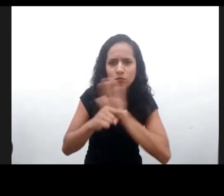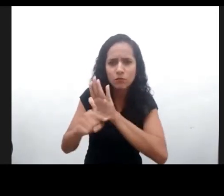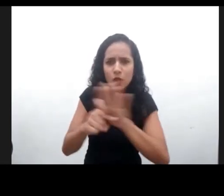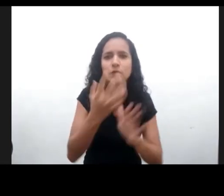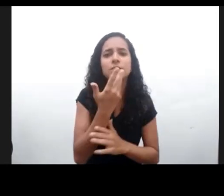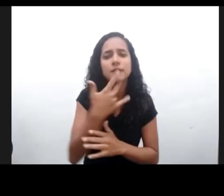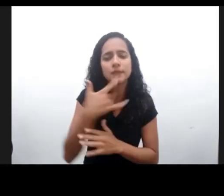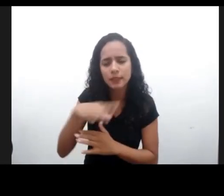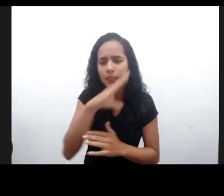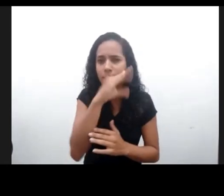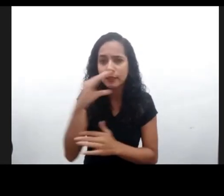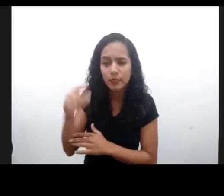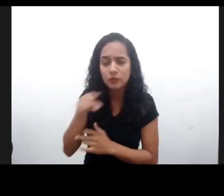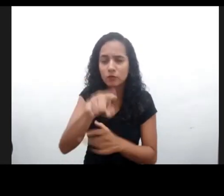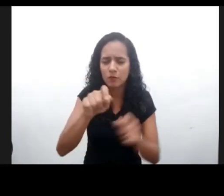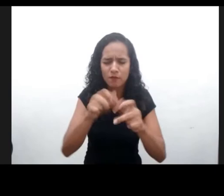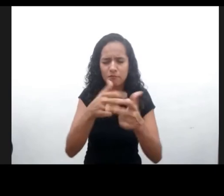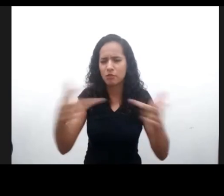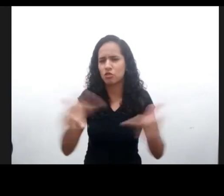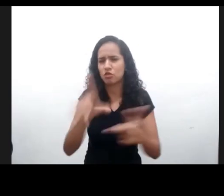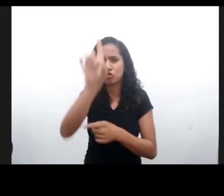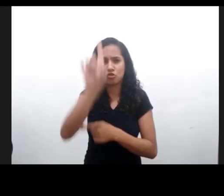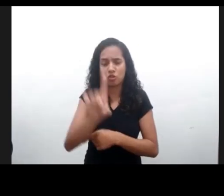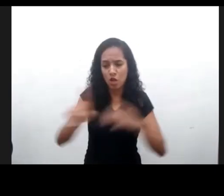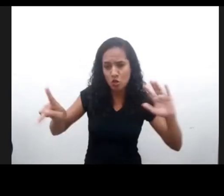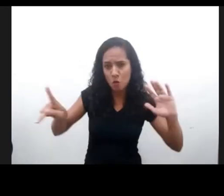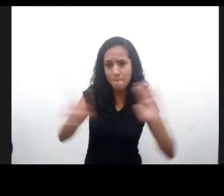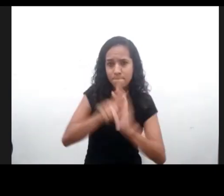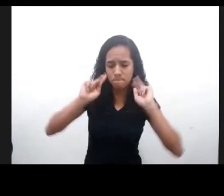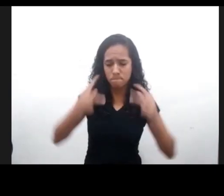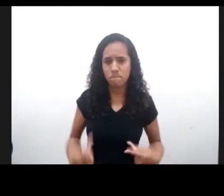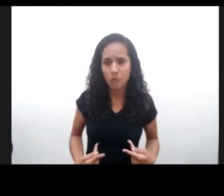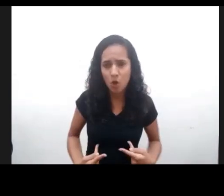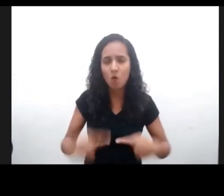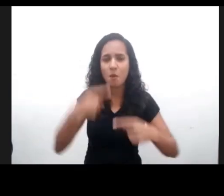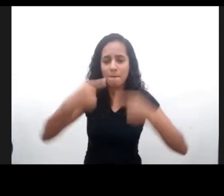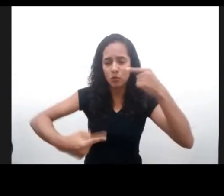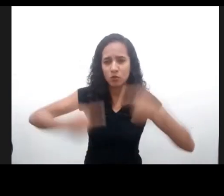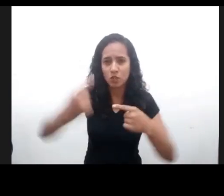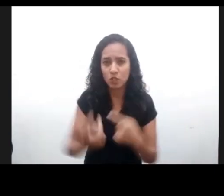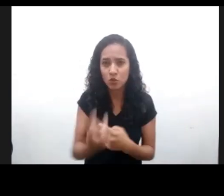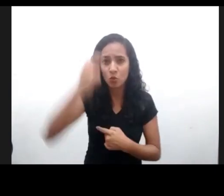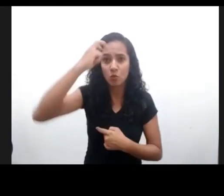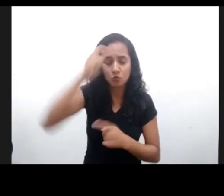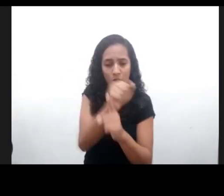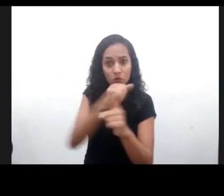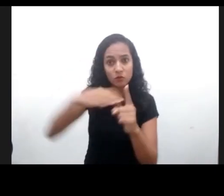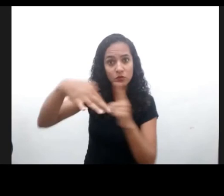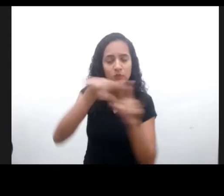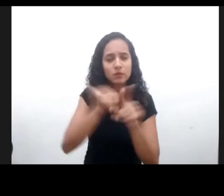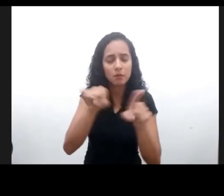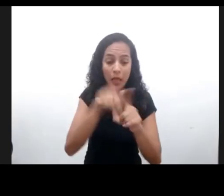digitales pueden ayudar a niños y adolescentes a realizar toda la gama de sus derechos civiles, políticos, culturales, económicos y sociales.